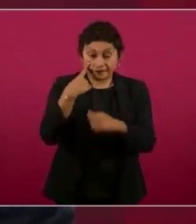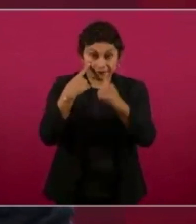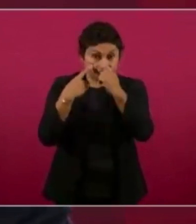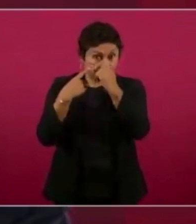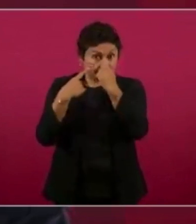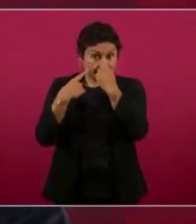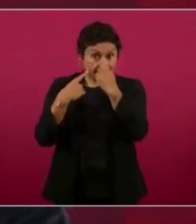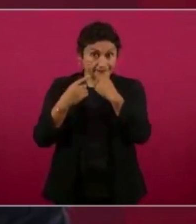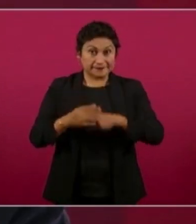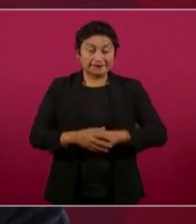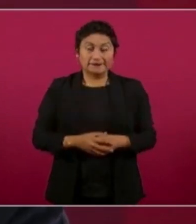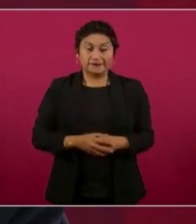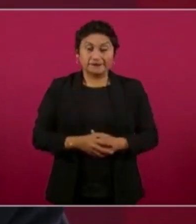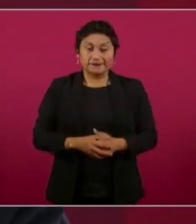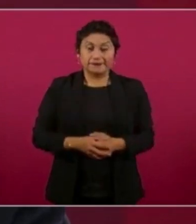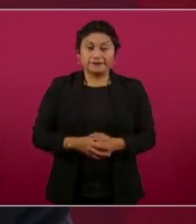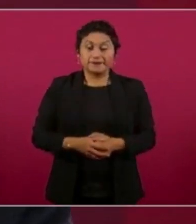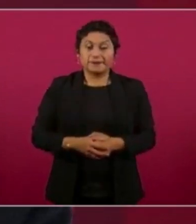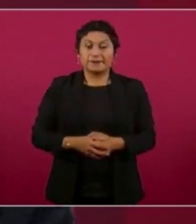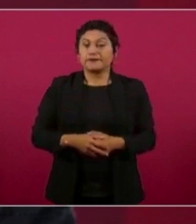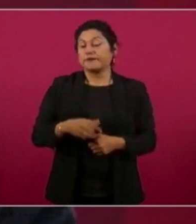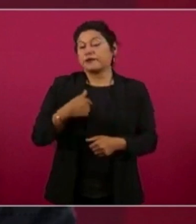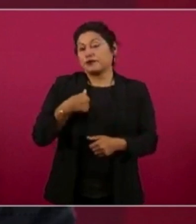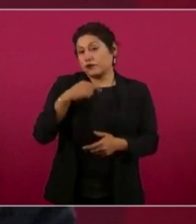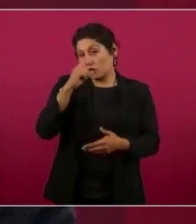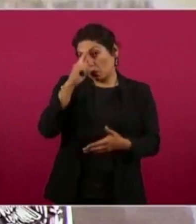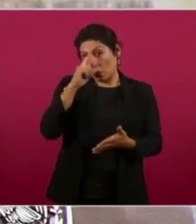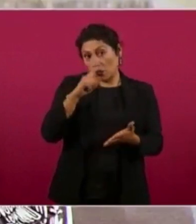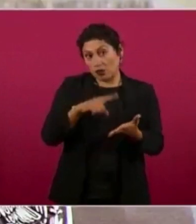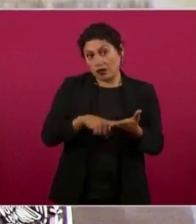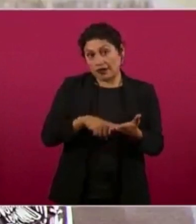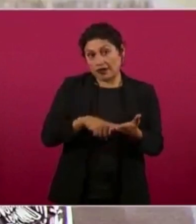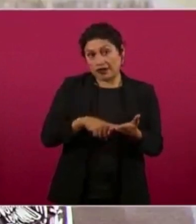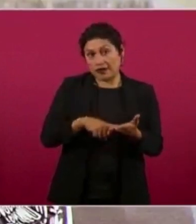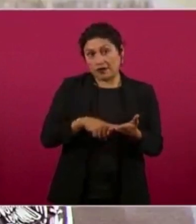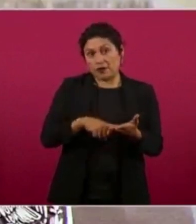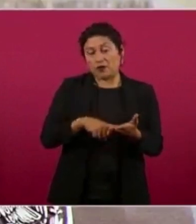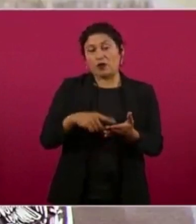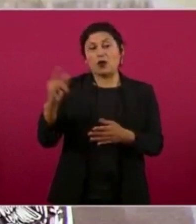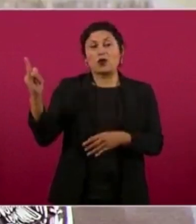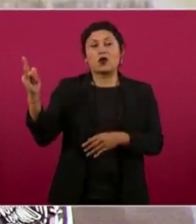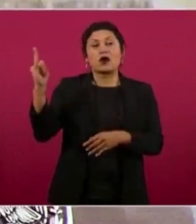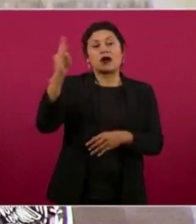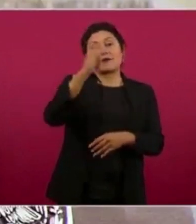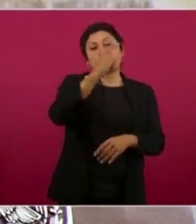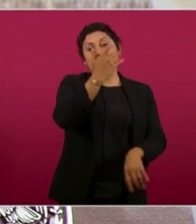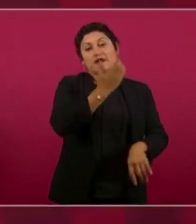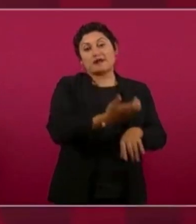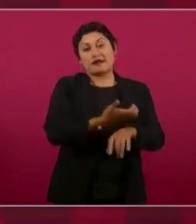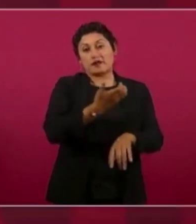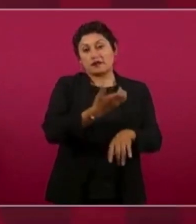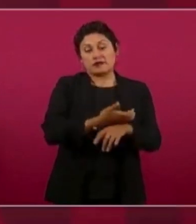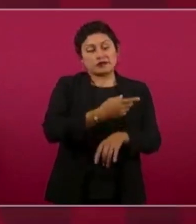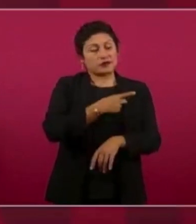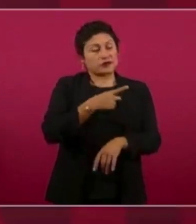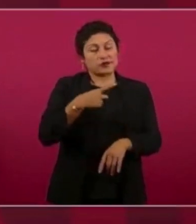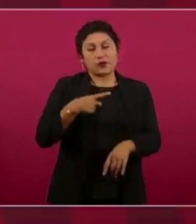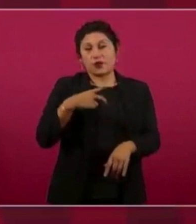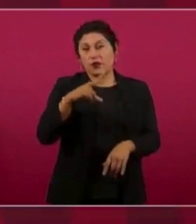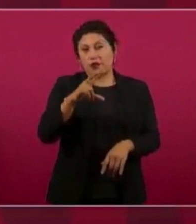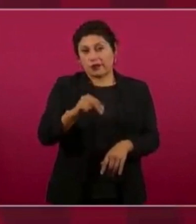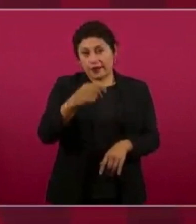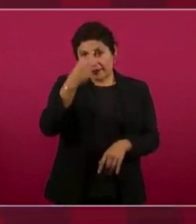No deberían, por ejemplo, tampoco los aviones de Estados Unidos utilizarse